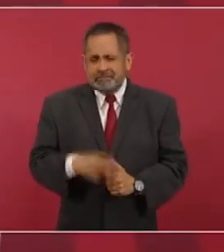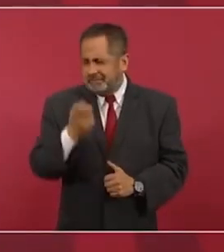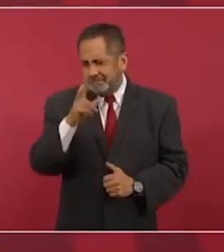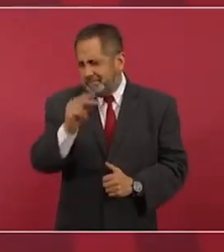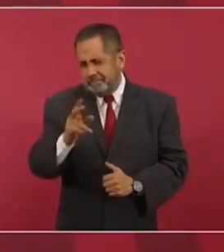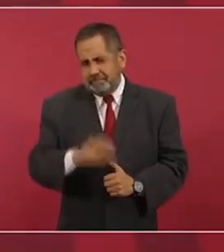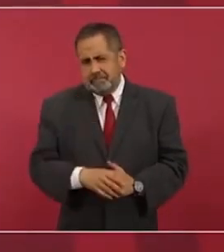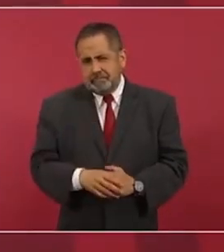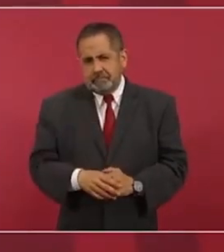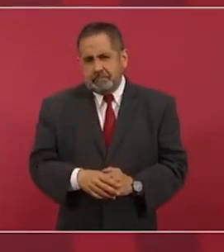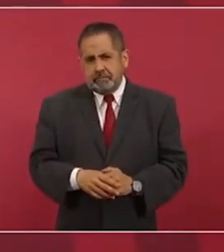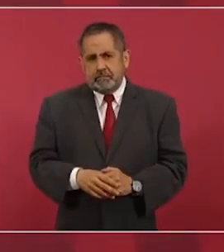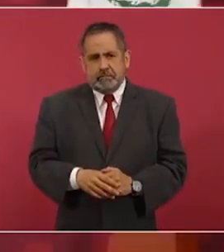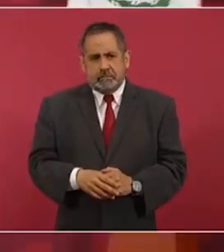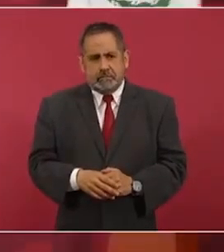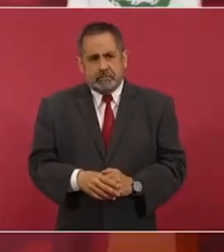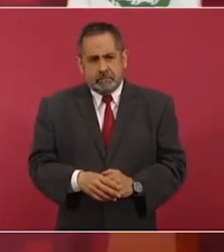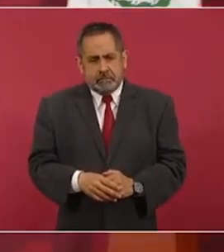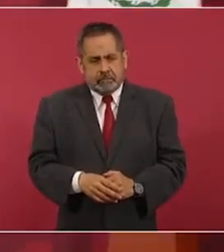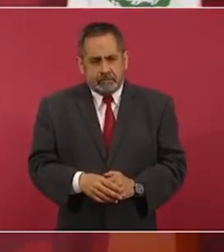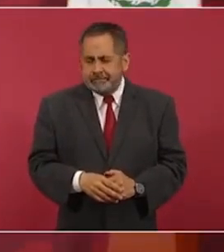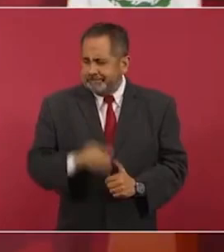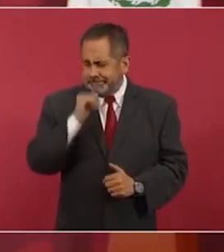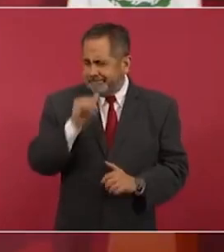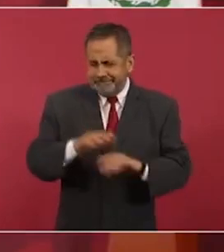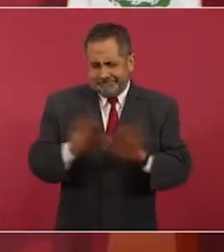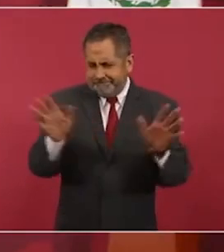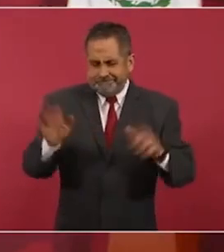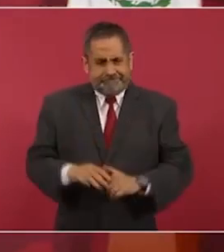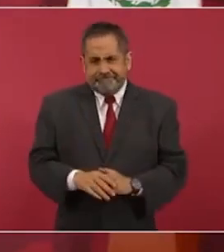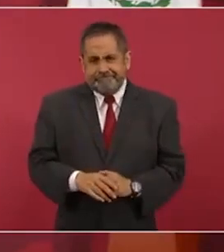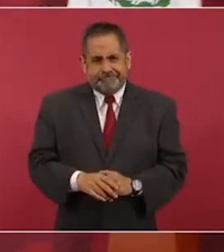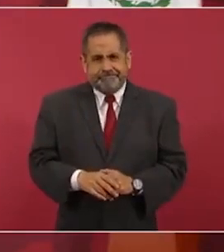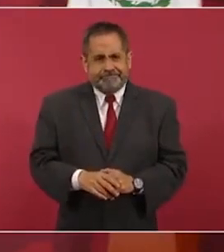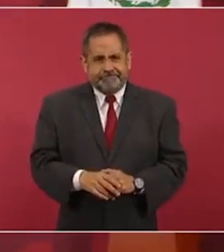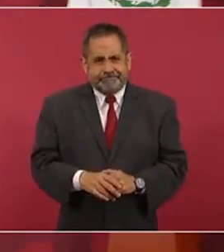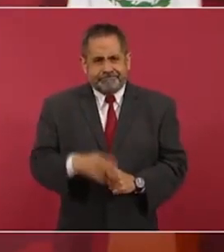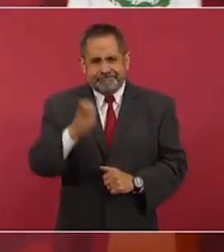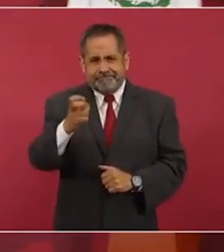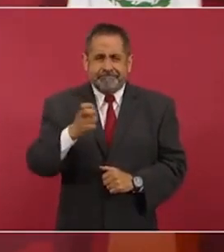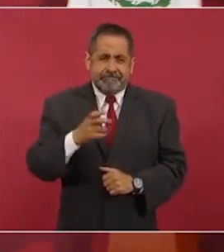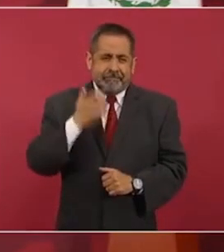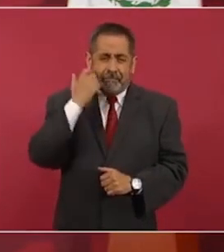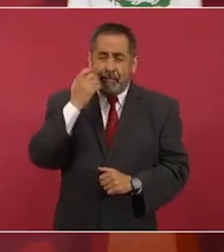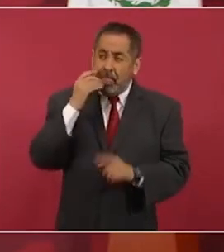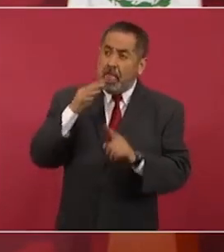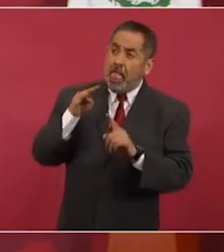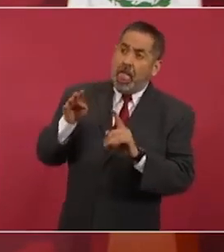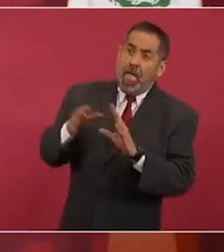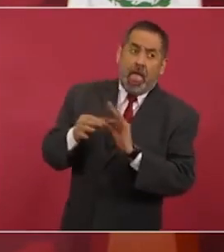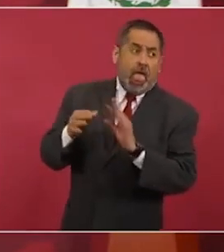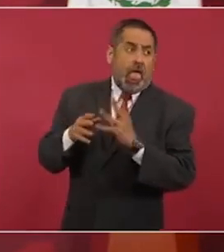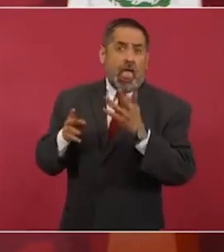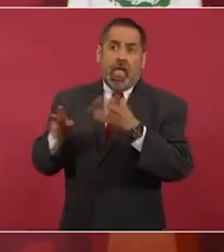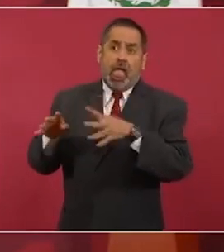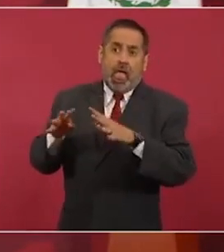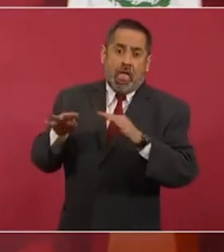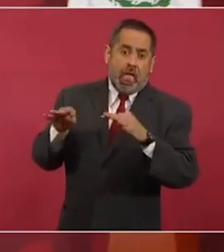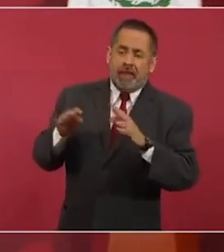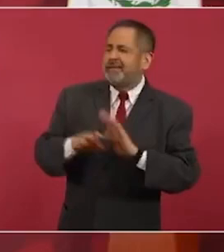no no no no no nada de esa parafernalia de poder